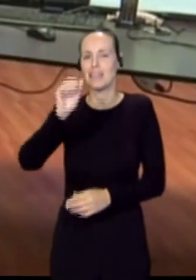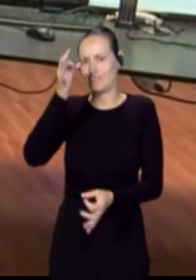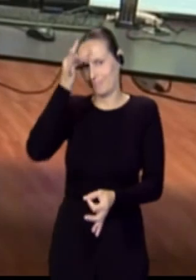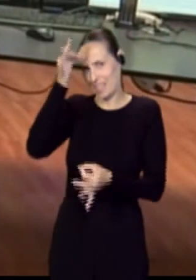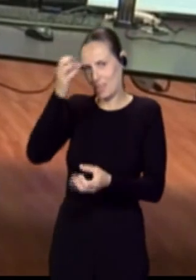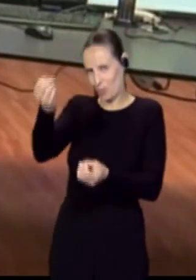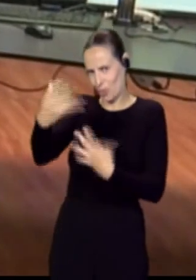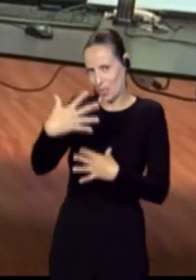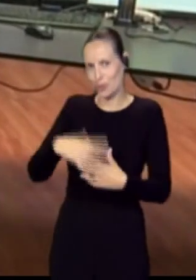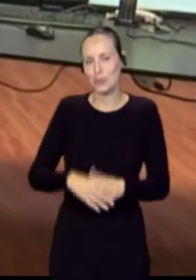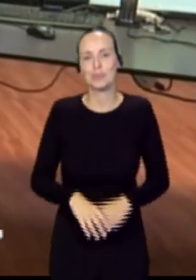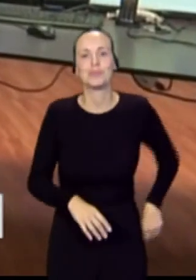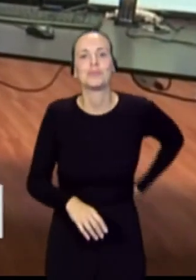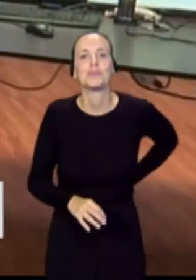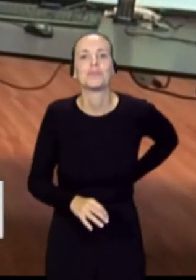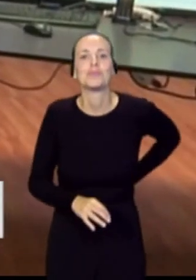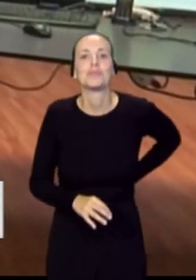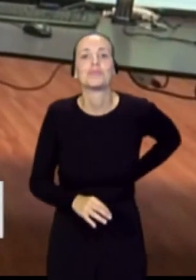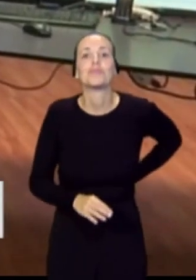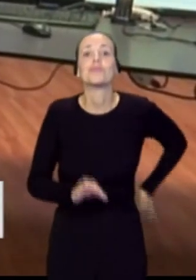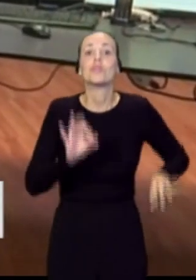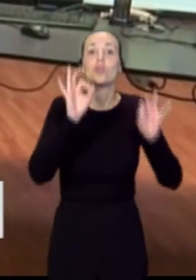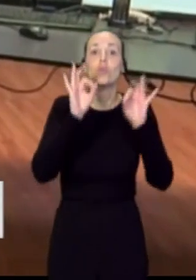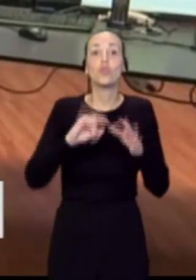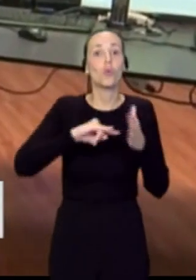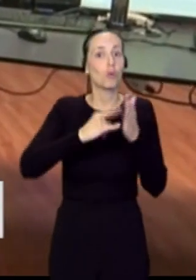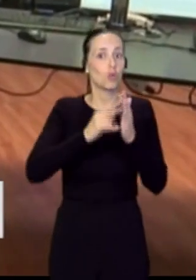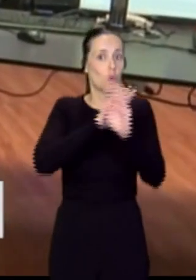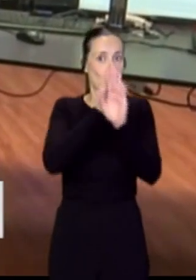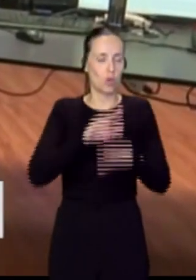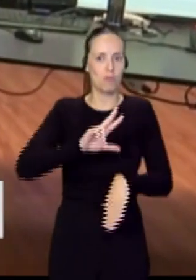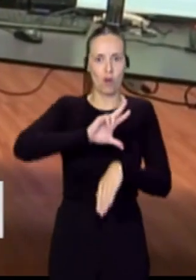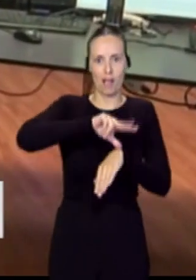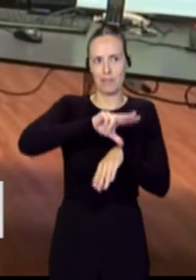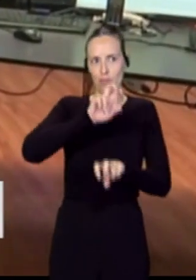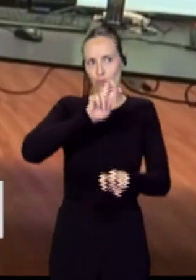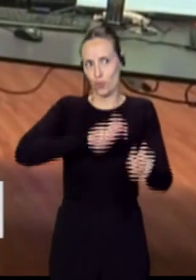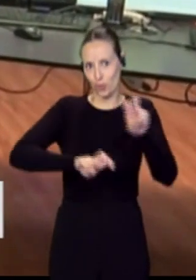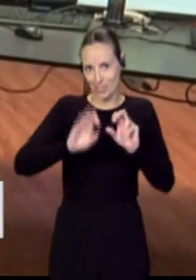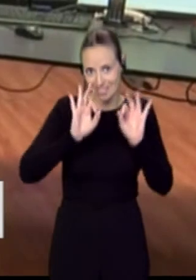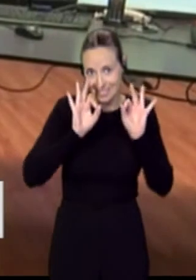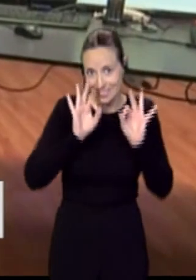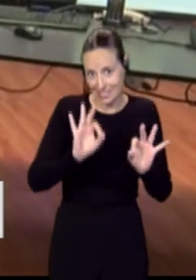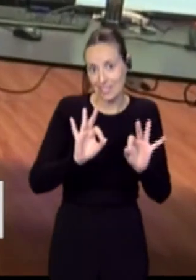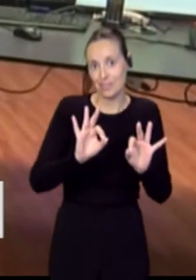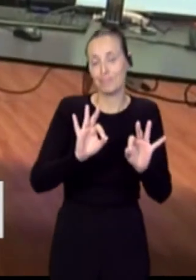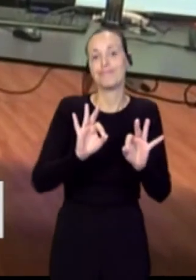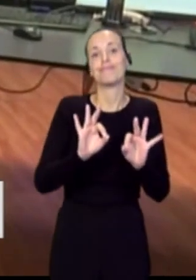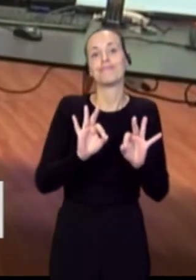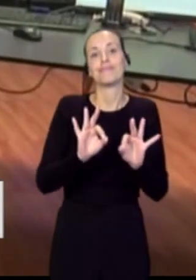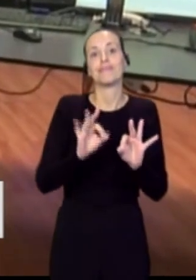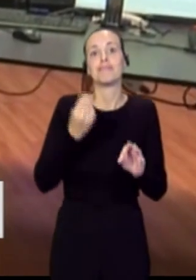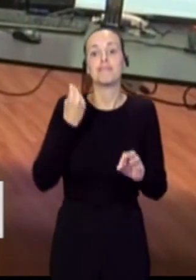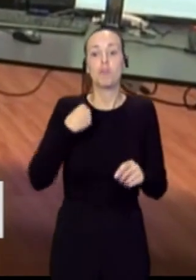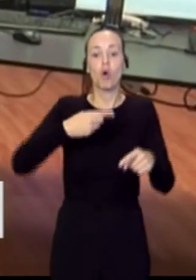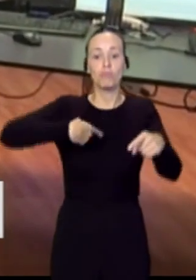Sí, eso es precisamente lo que busca el último proyecto del Cabildo de Gran Canaria en esta materia. Para optimizar los